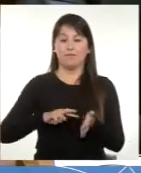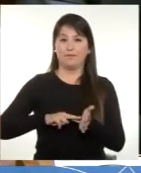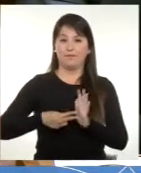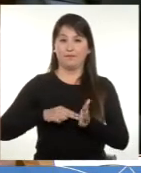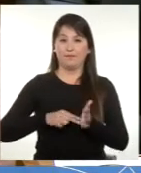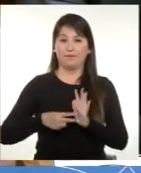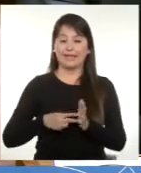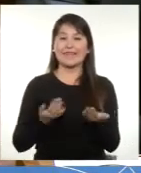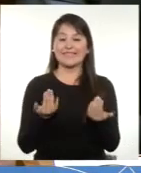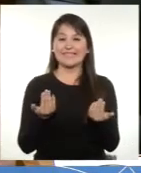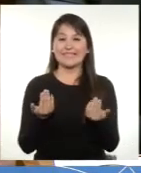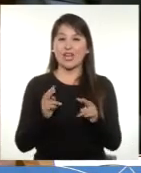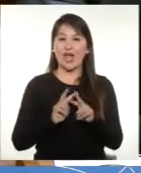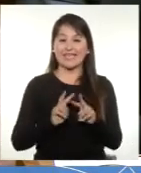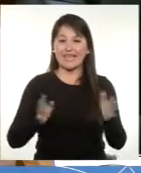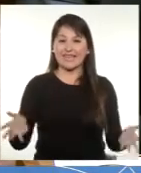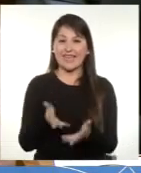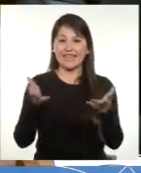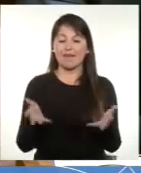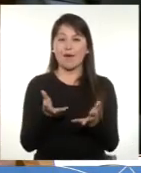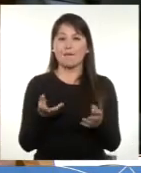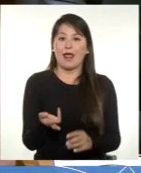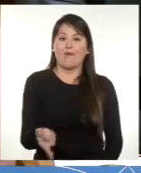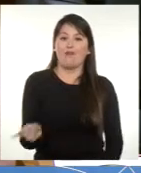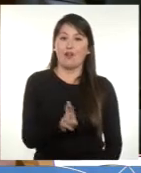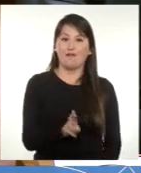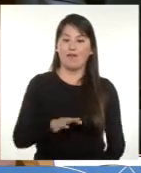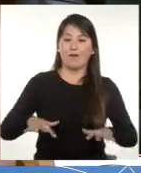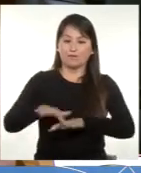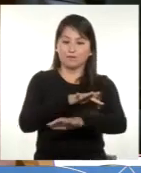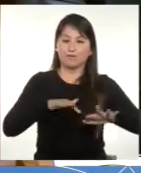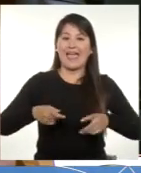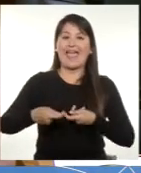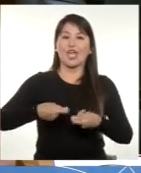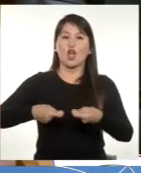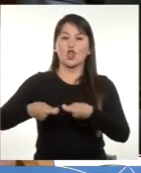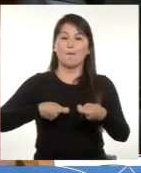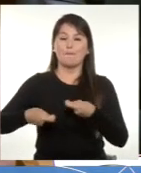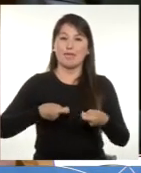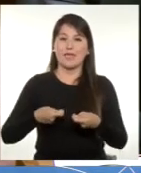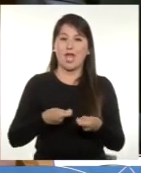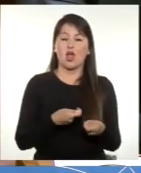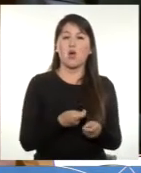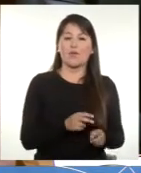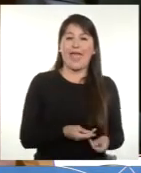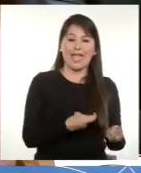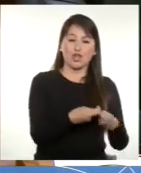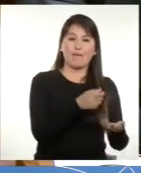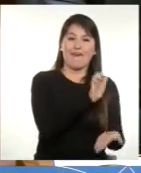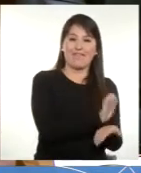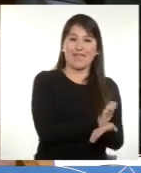un conjunto de iniciativas tendientes a reanimar la actividad económica, especialmente con una política fiscal activa que